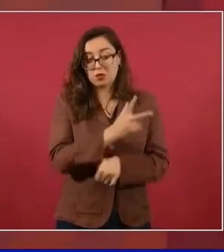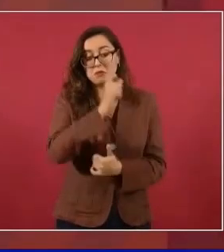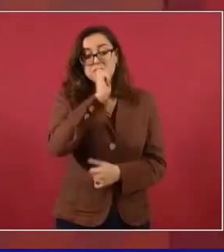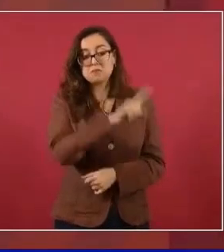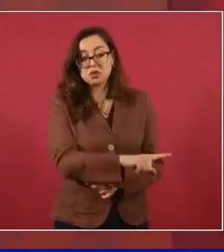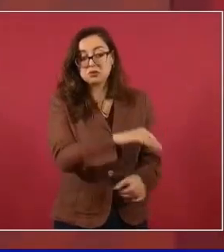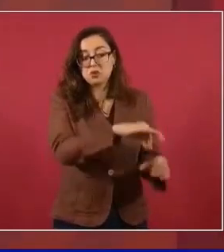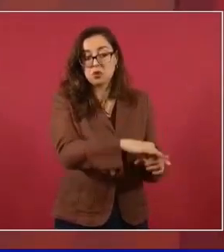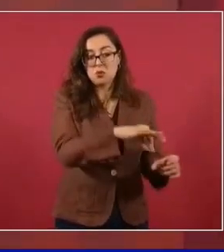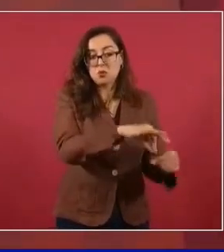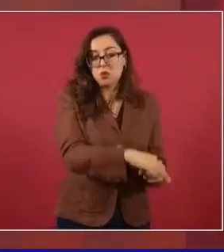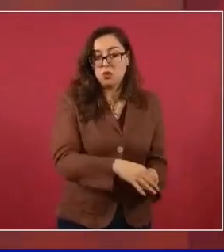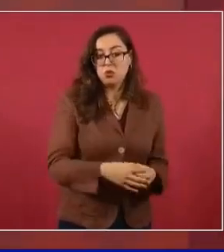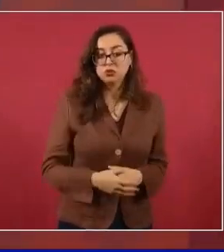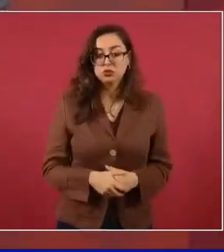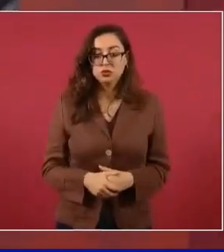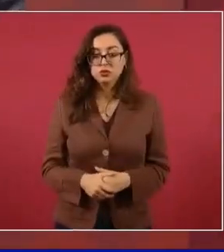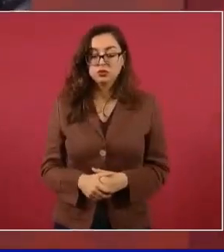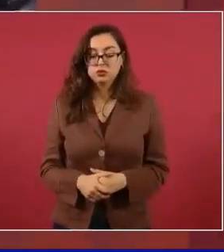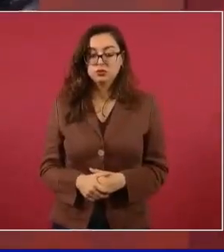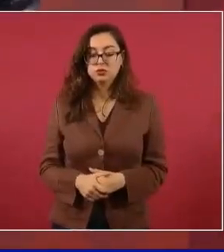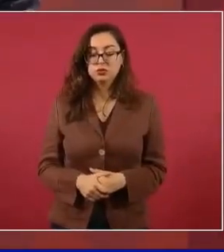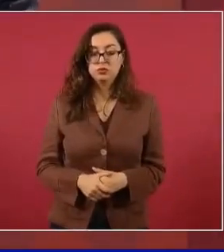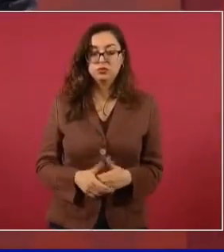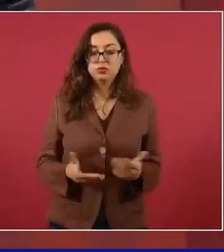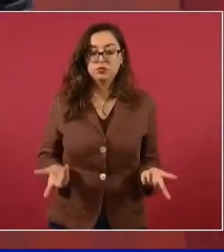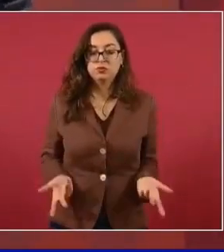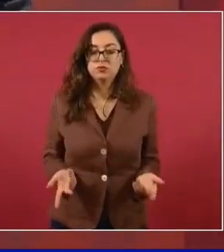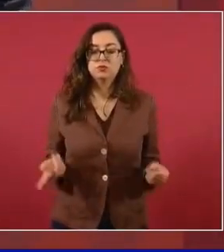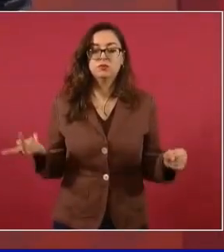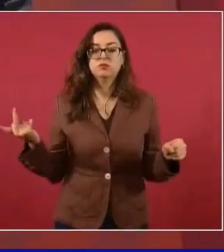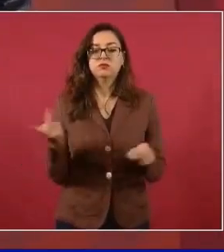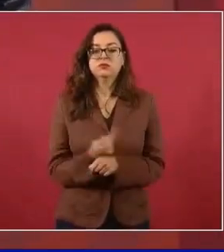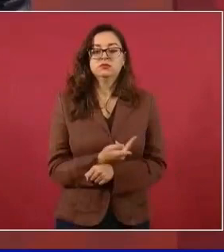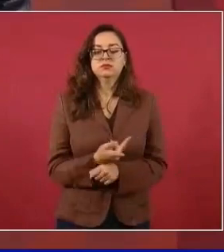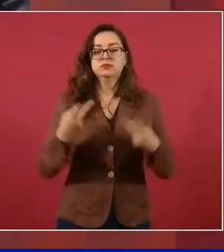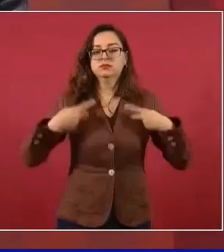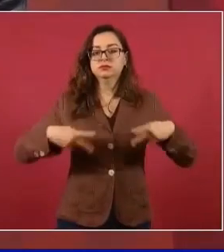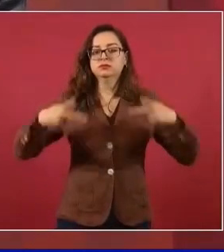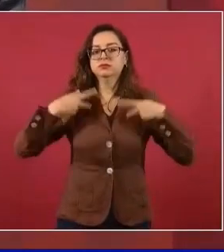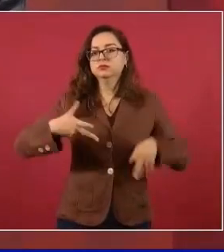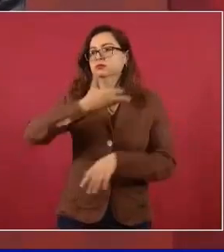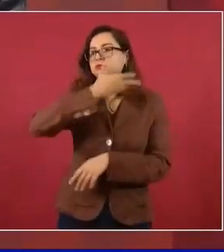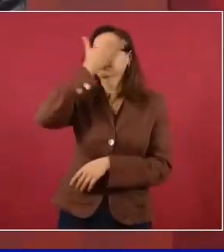Si no hay costumbre, hábito democrático,